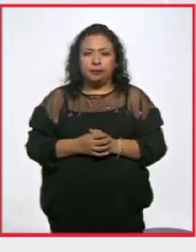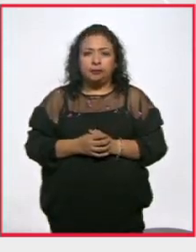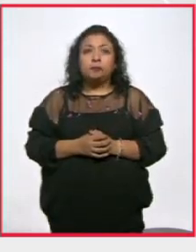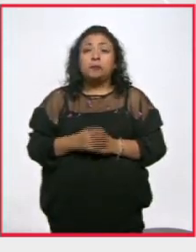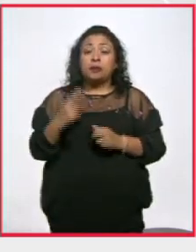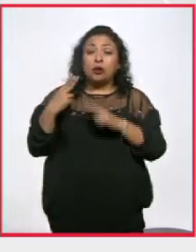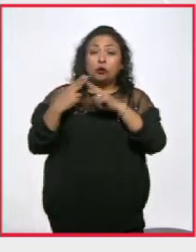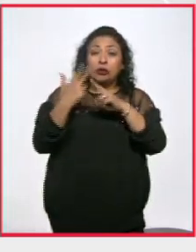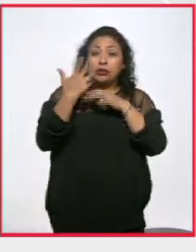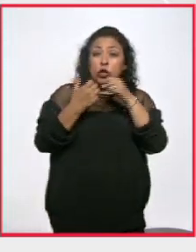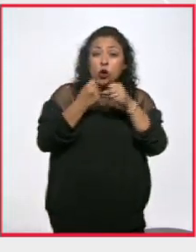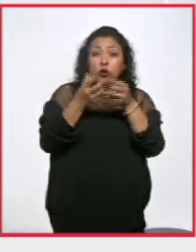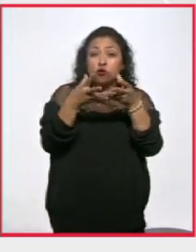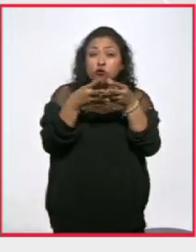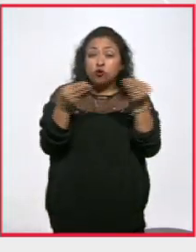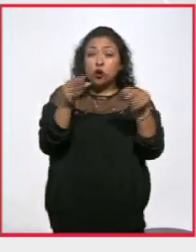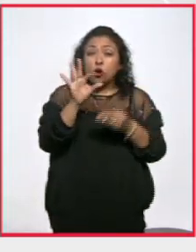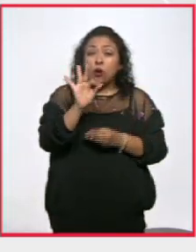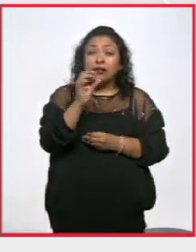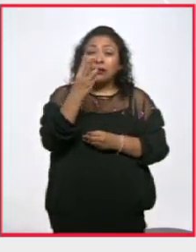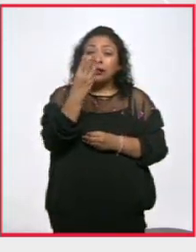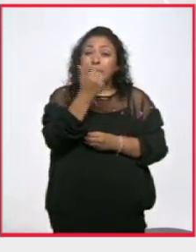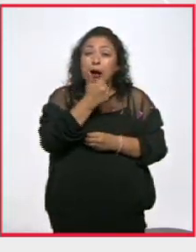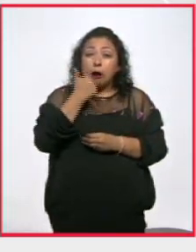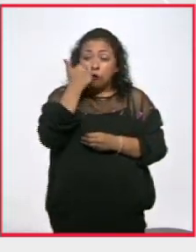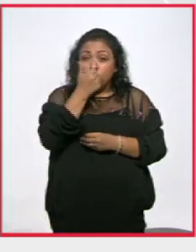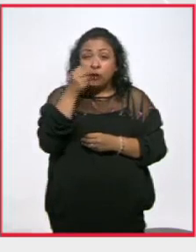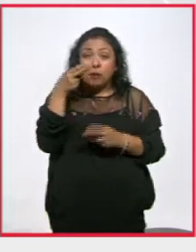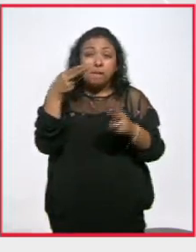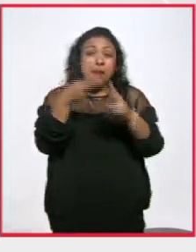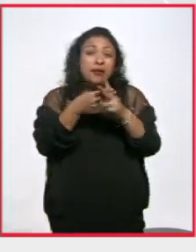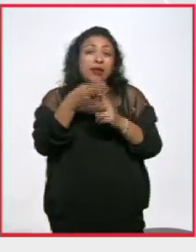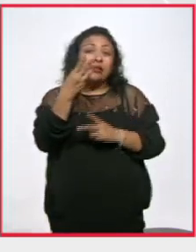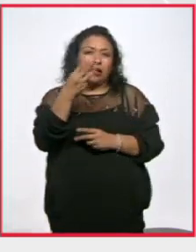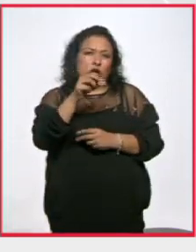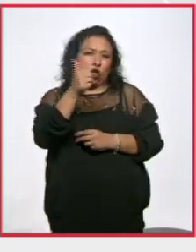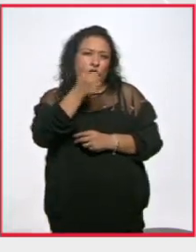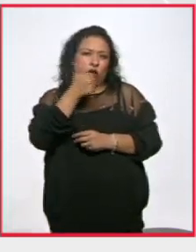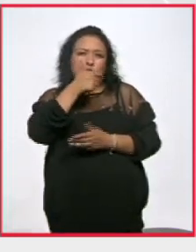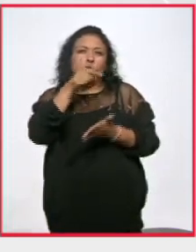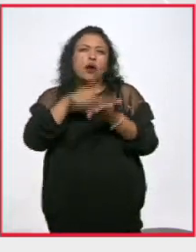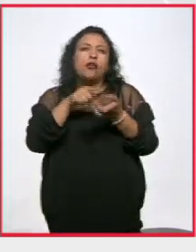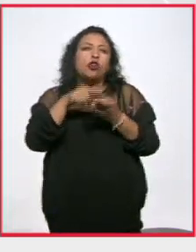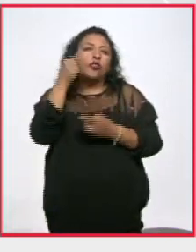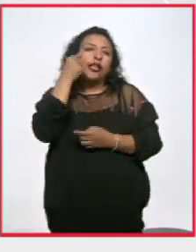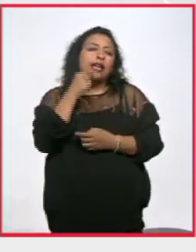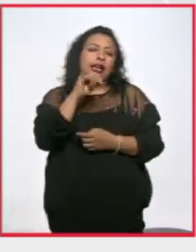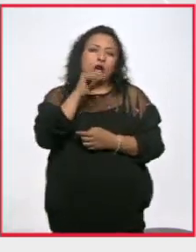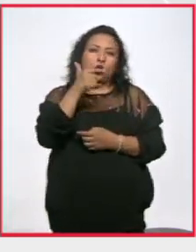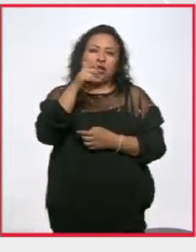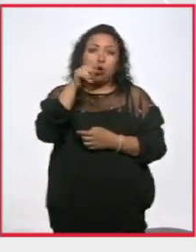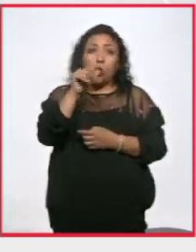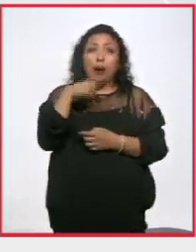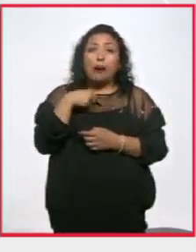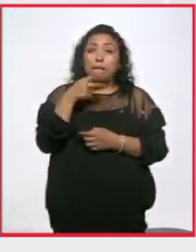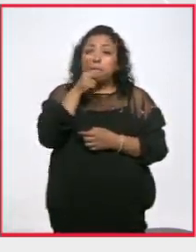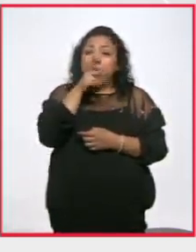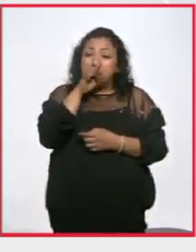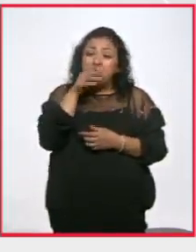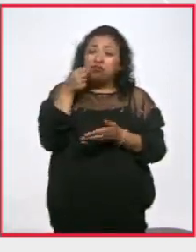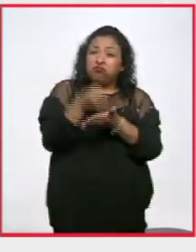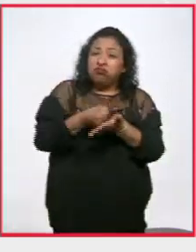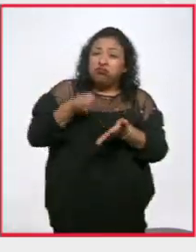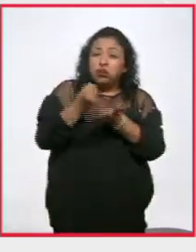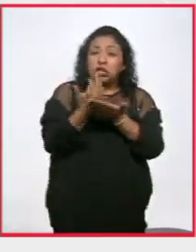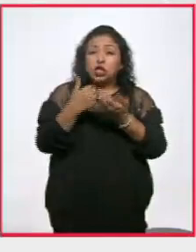A cinco años de la desaparición de 43 estudiantes y el asesinato de tres más en Iguala, Guerrero, la exigencia de sus familiares y